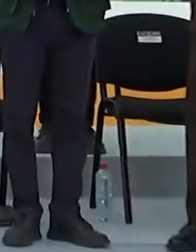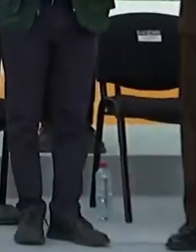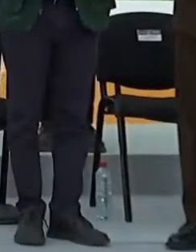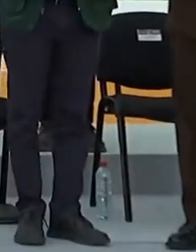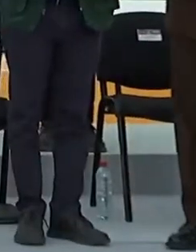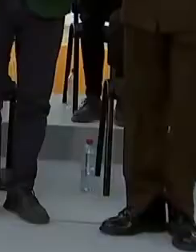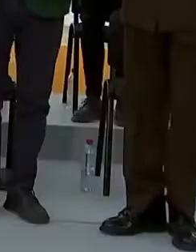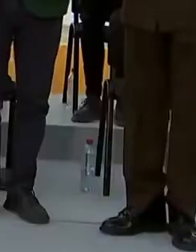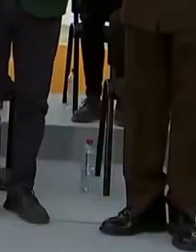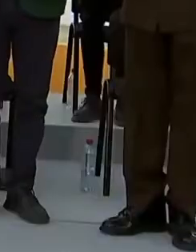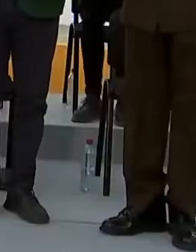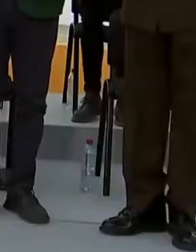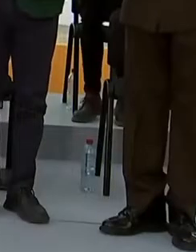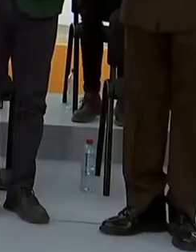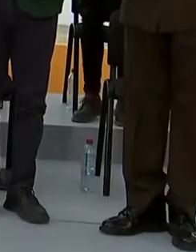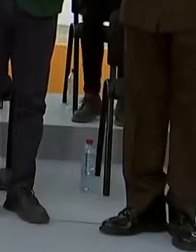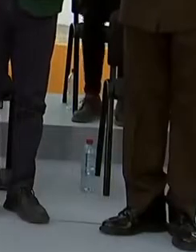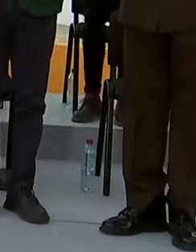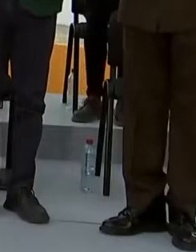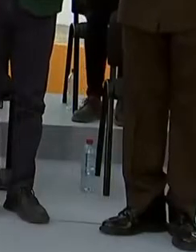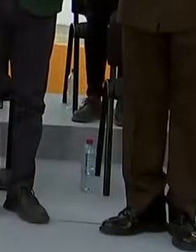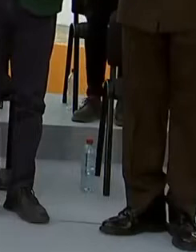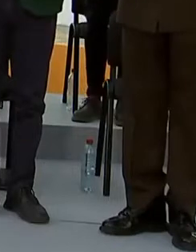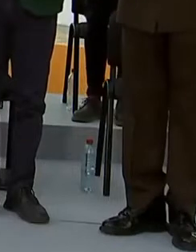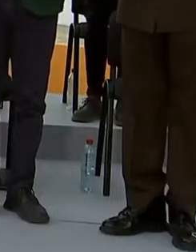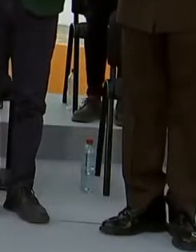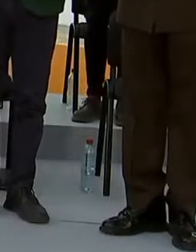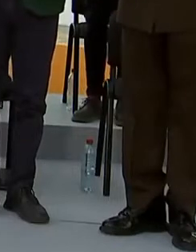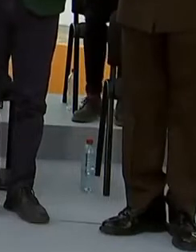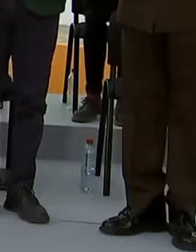¡Vamos con todos!